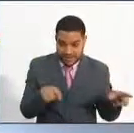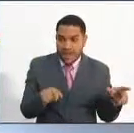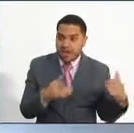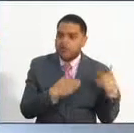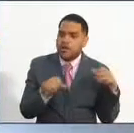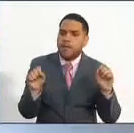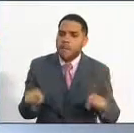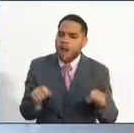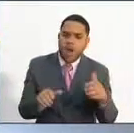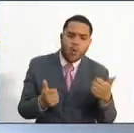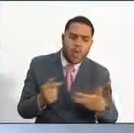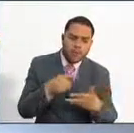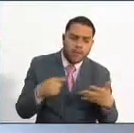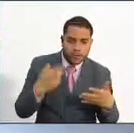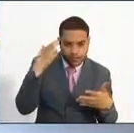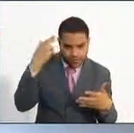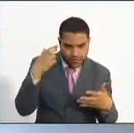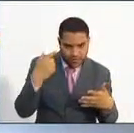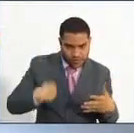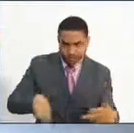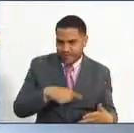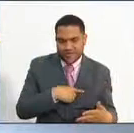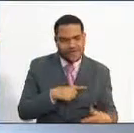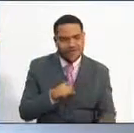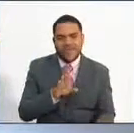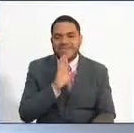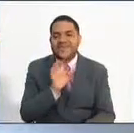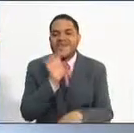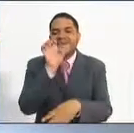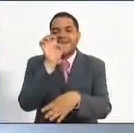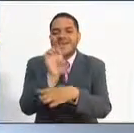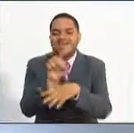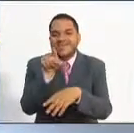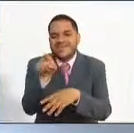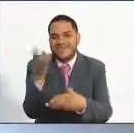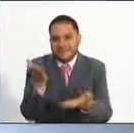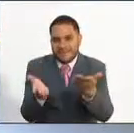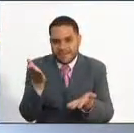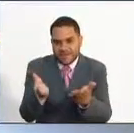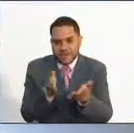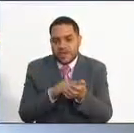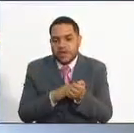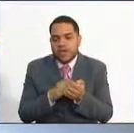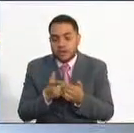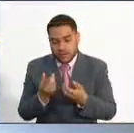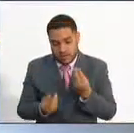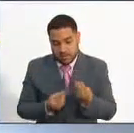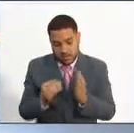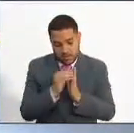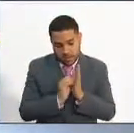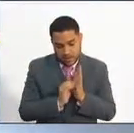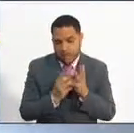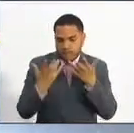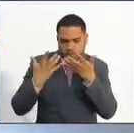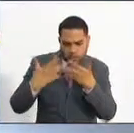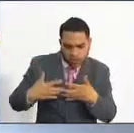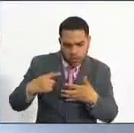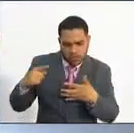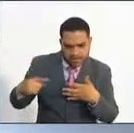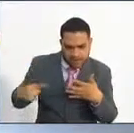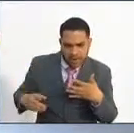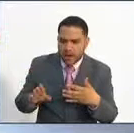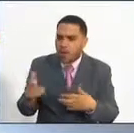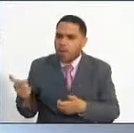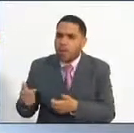define las profesiones. Es la entidad en su manual de funciones y requisitos mínimos que determina justamente,